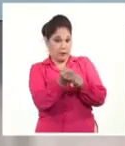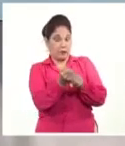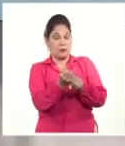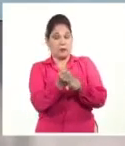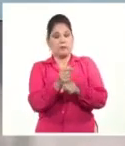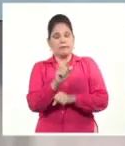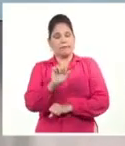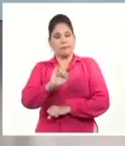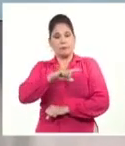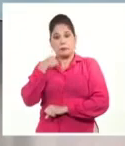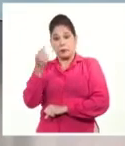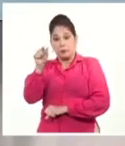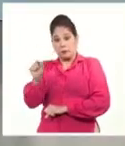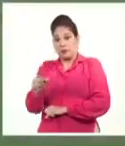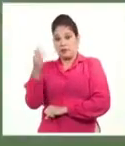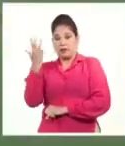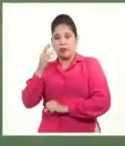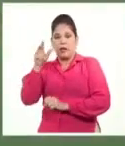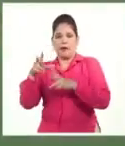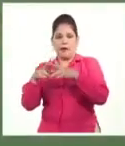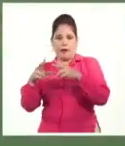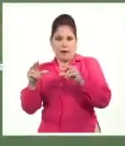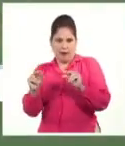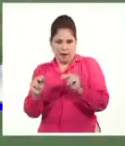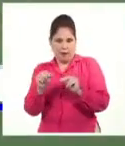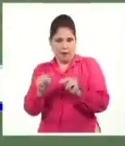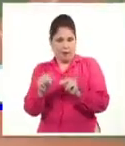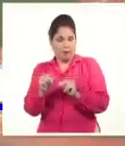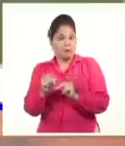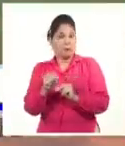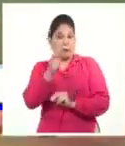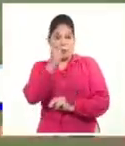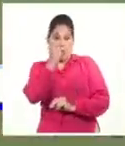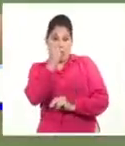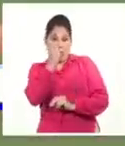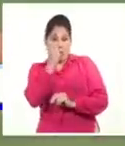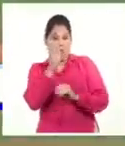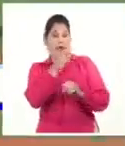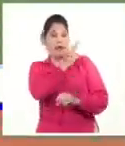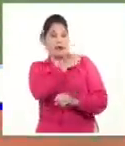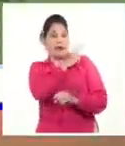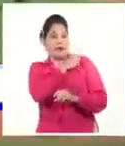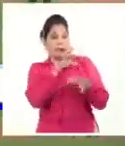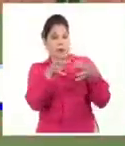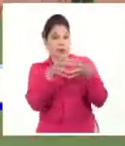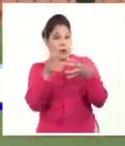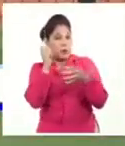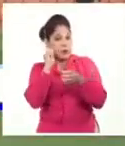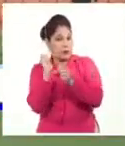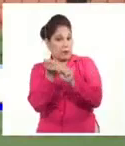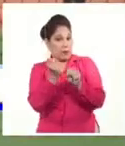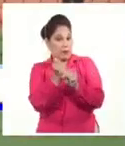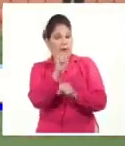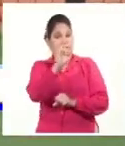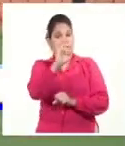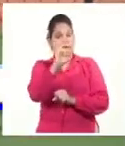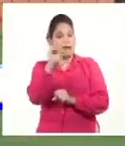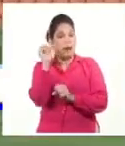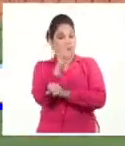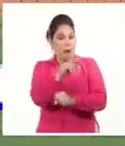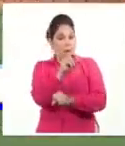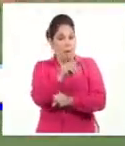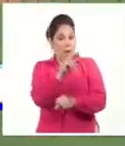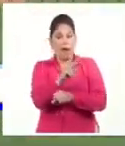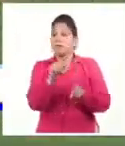12 por 2 a su similar de Nicaragua. Las alumnas del mentor camagüeyano Jorge Luis Pimienta conectaron solo 7 imparables